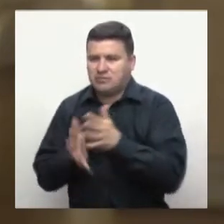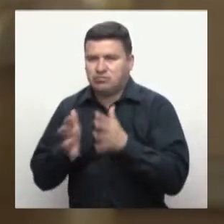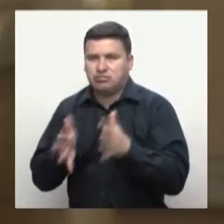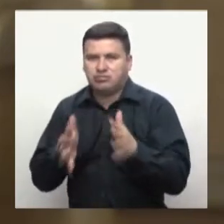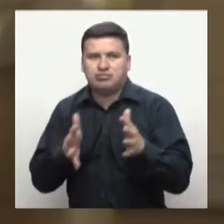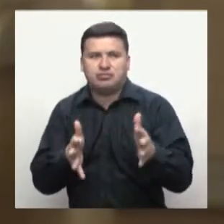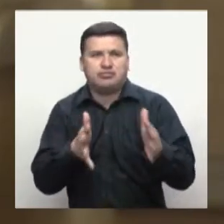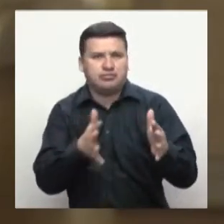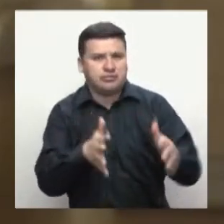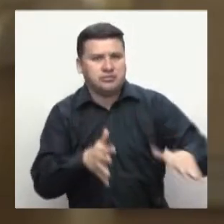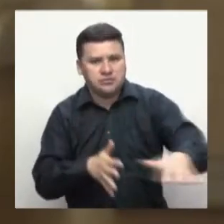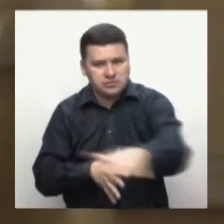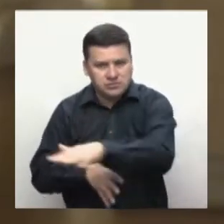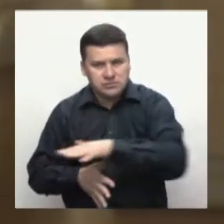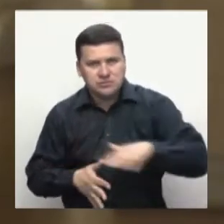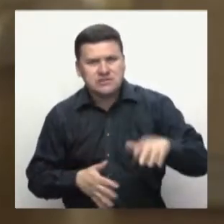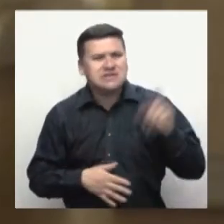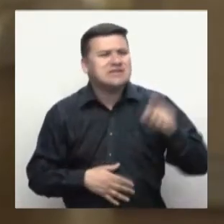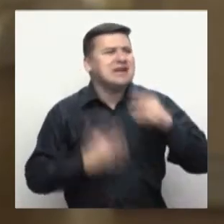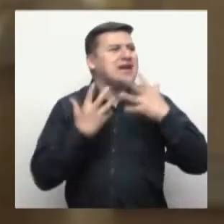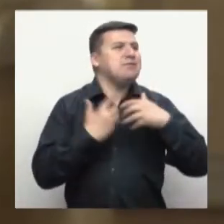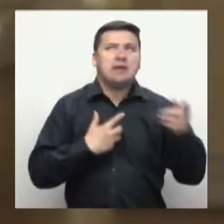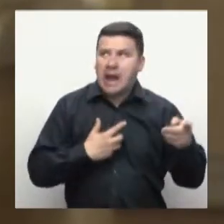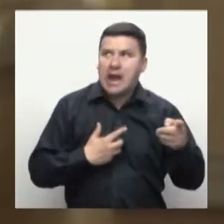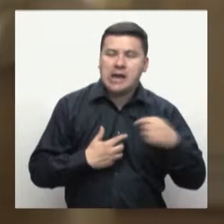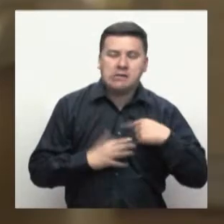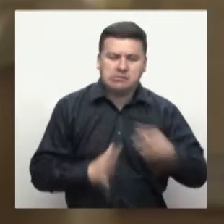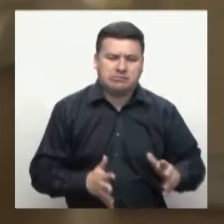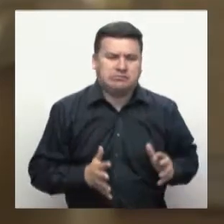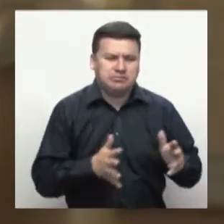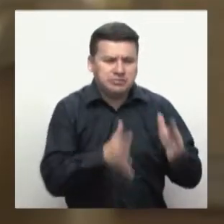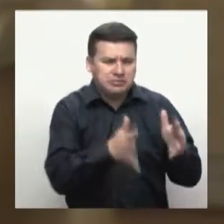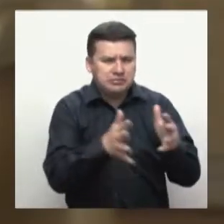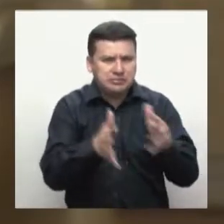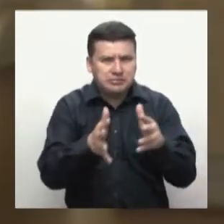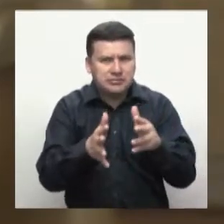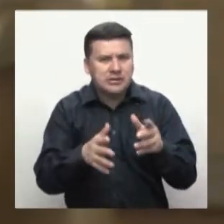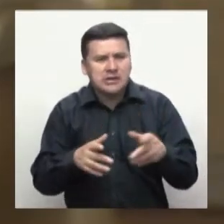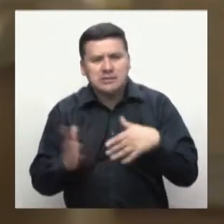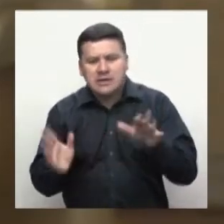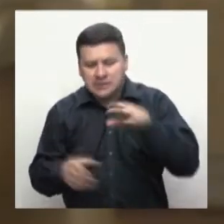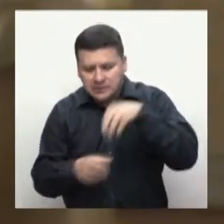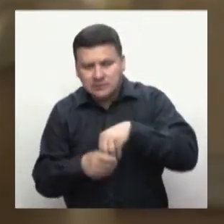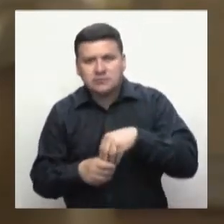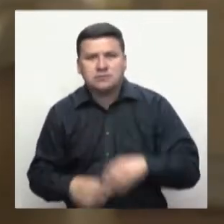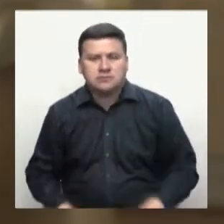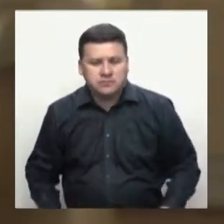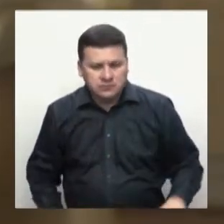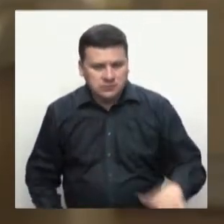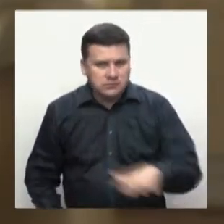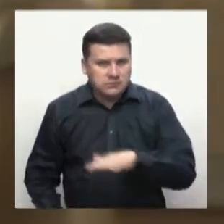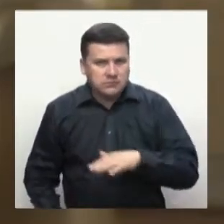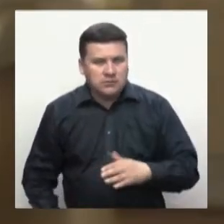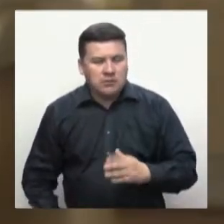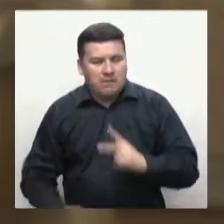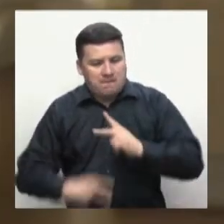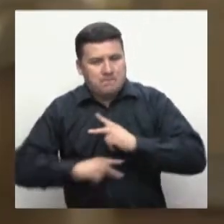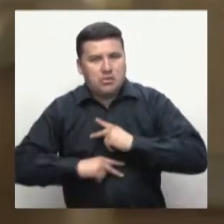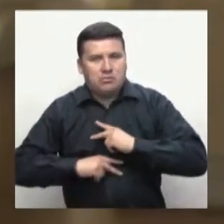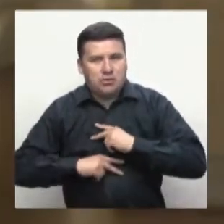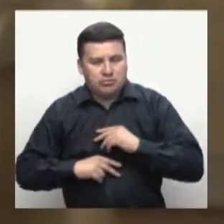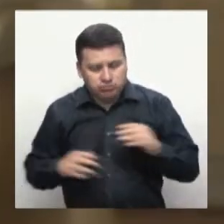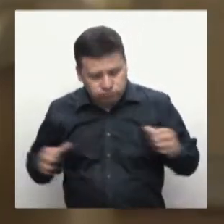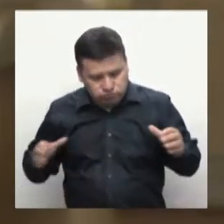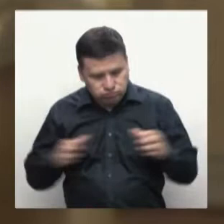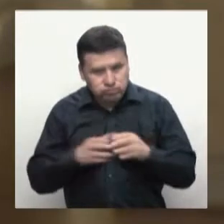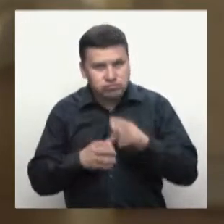ahora en planta, van a fortalecer su formación titulada en oficios que tengan la